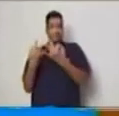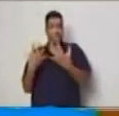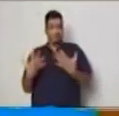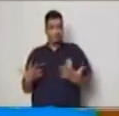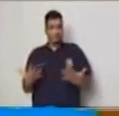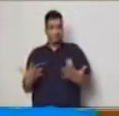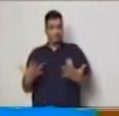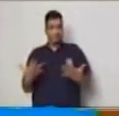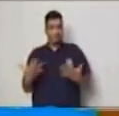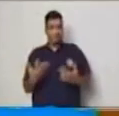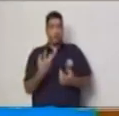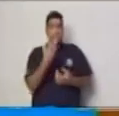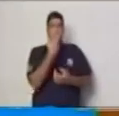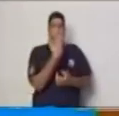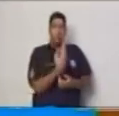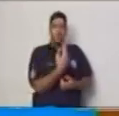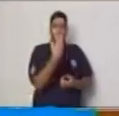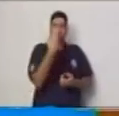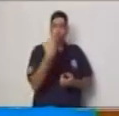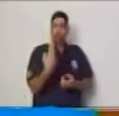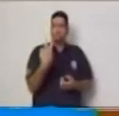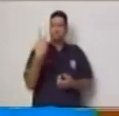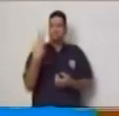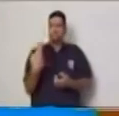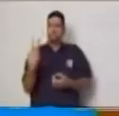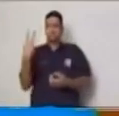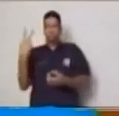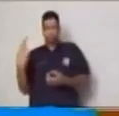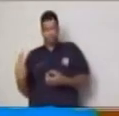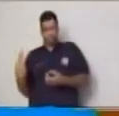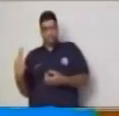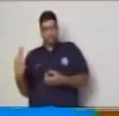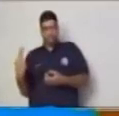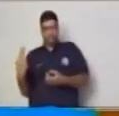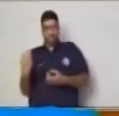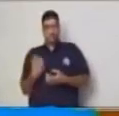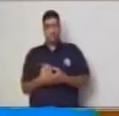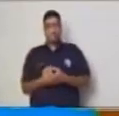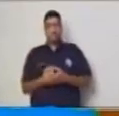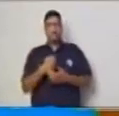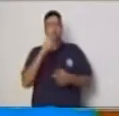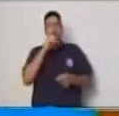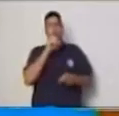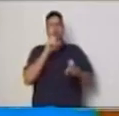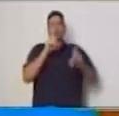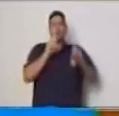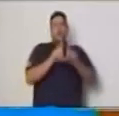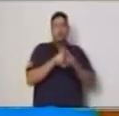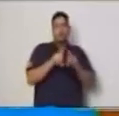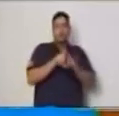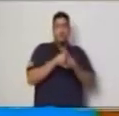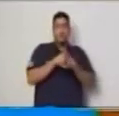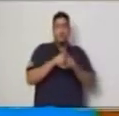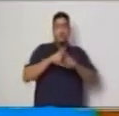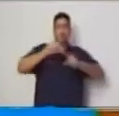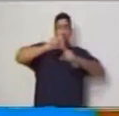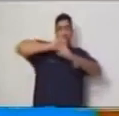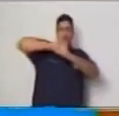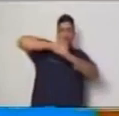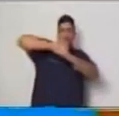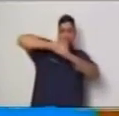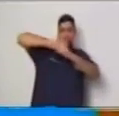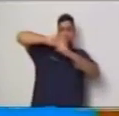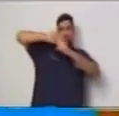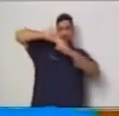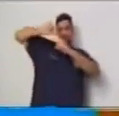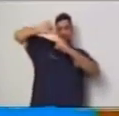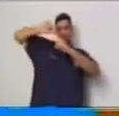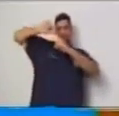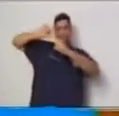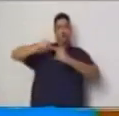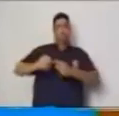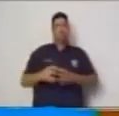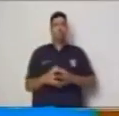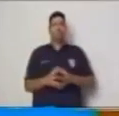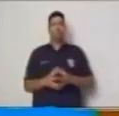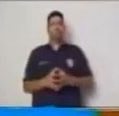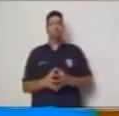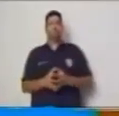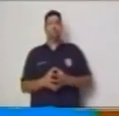de observar en donde está la variación y el trazo o la gráfica de ese enunciado